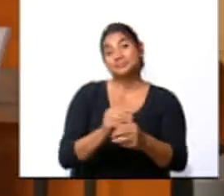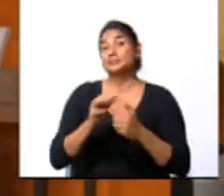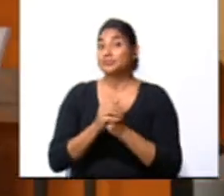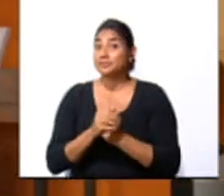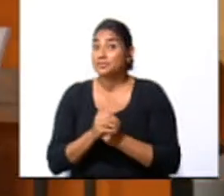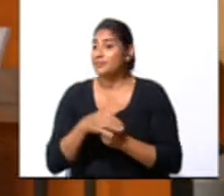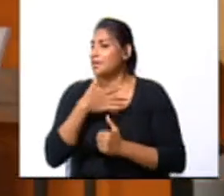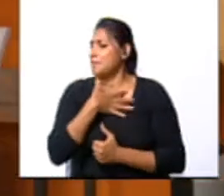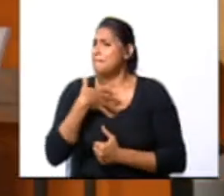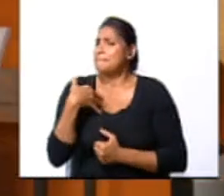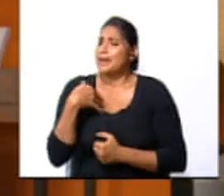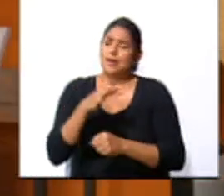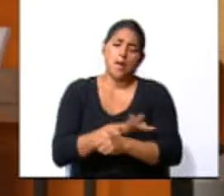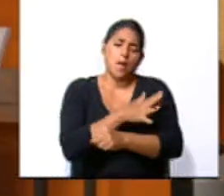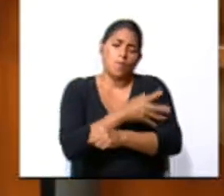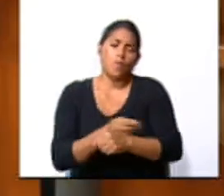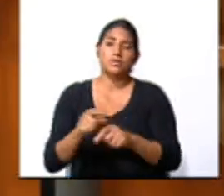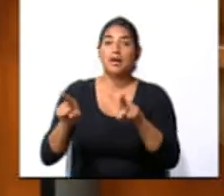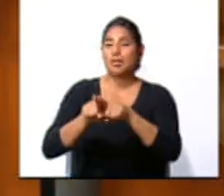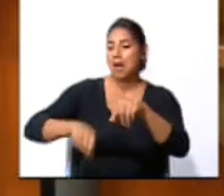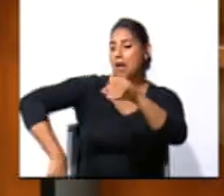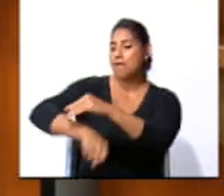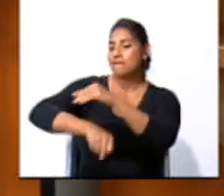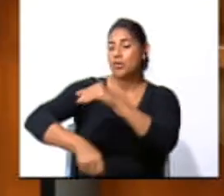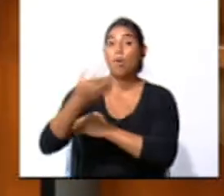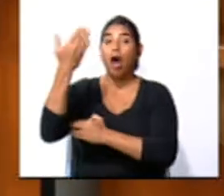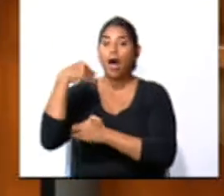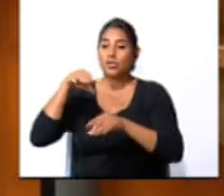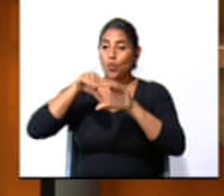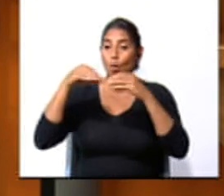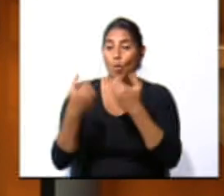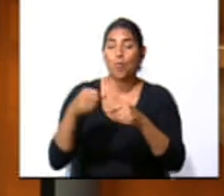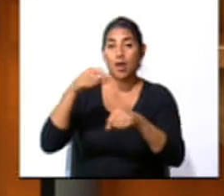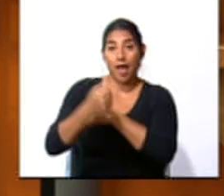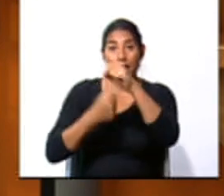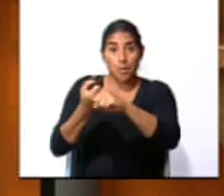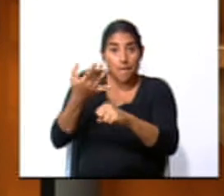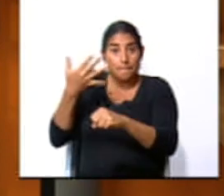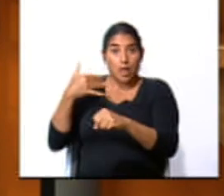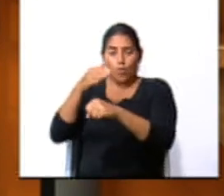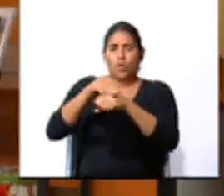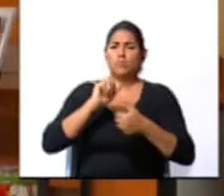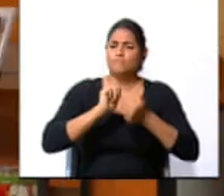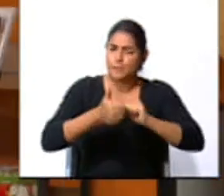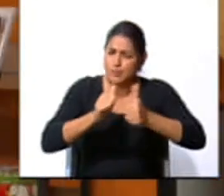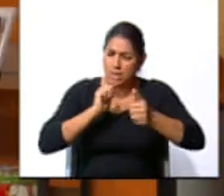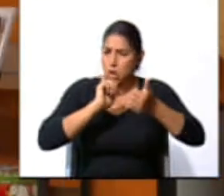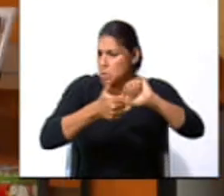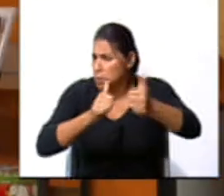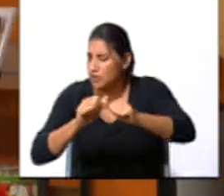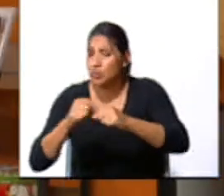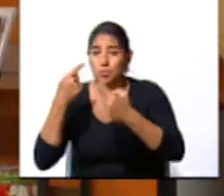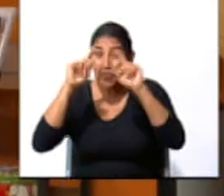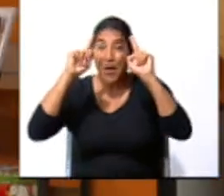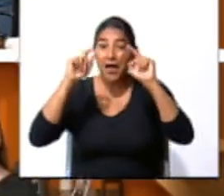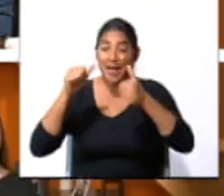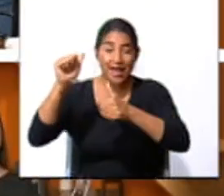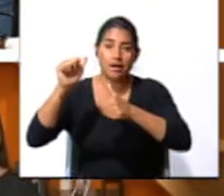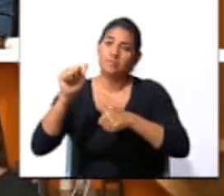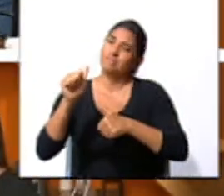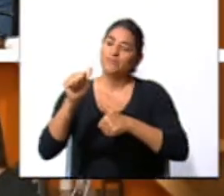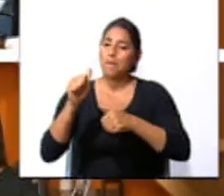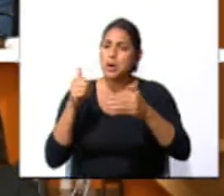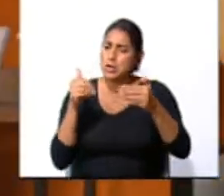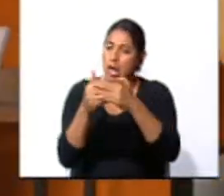A mí me encanta la música y el fútbol. Yo estuve en un equipo que el año pasado estuvo en un torneo y si bien no fuimos campeonas,